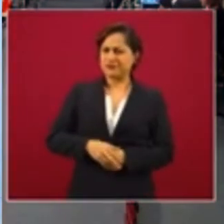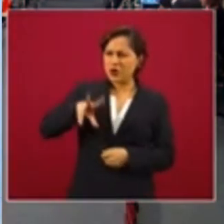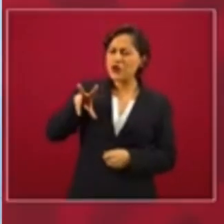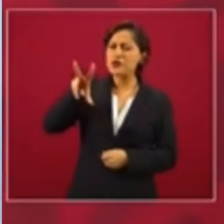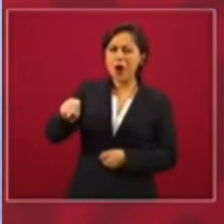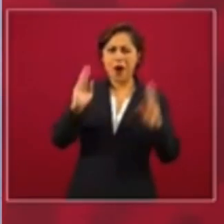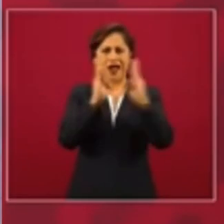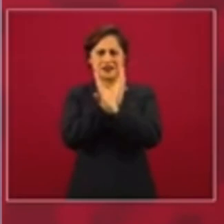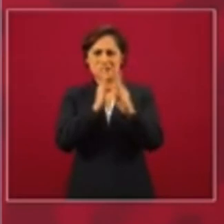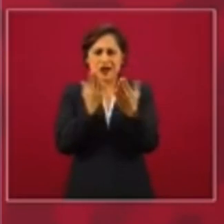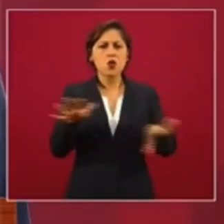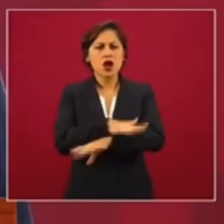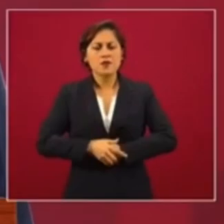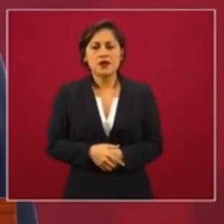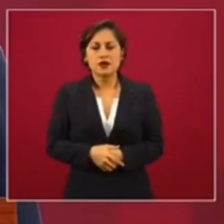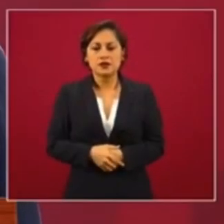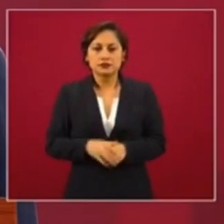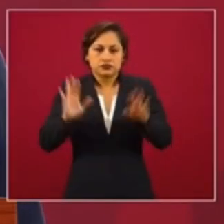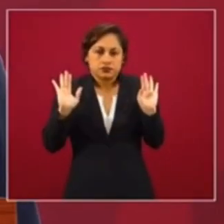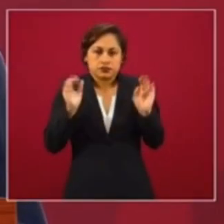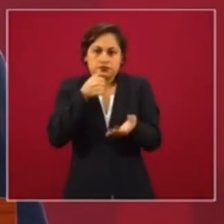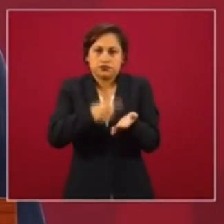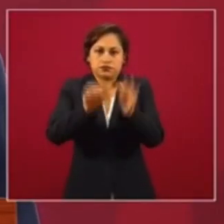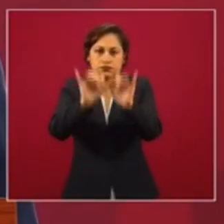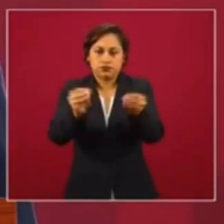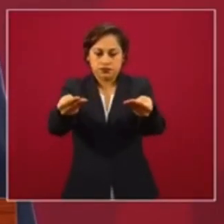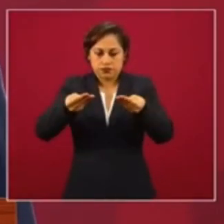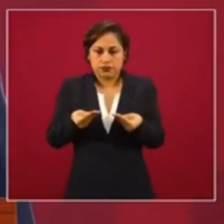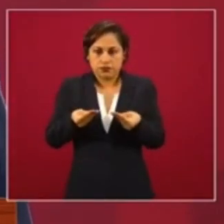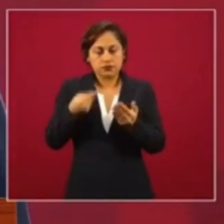no es el tiempo de García Luna, llega el documento, lo veo,